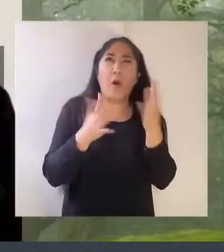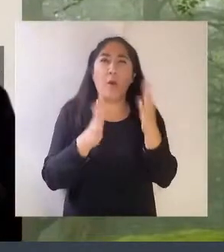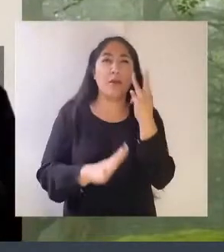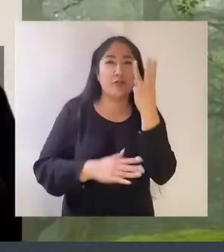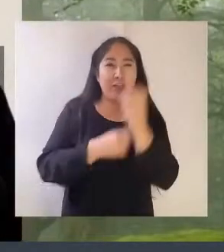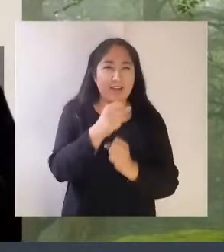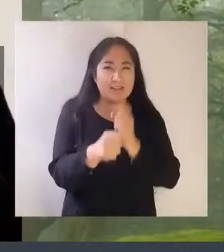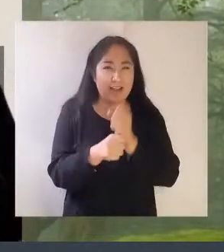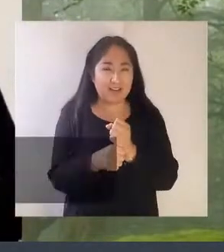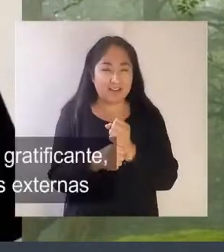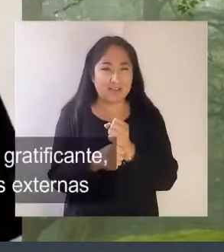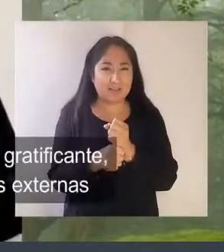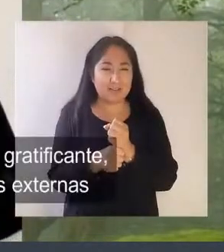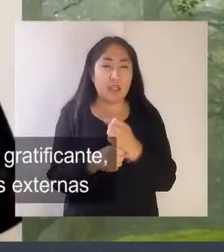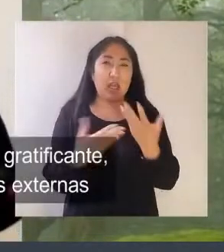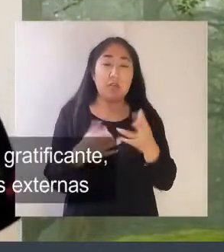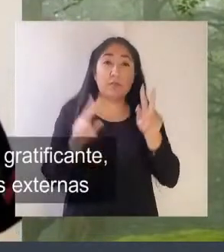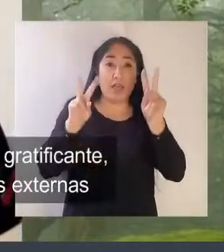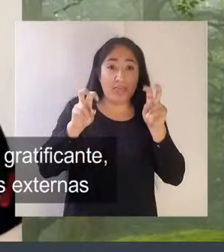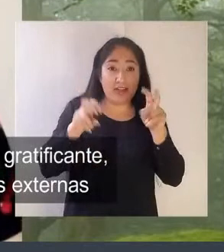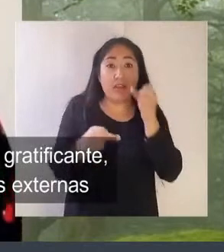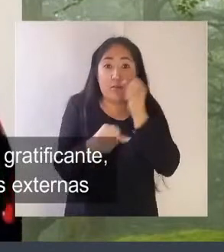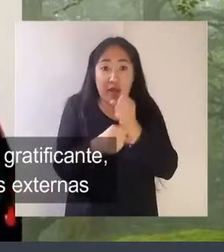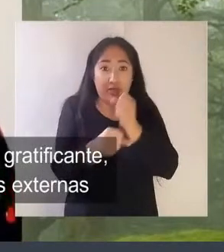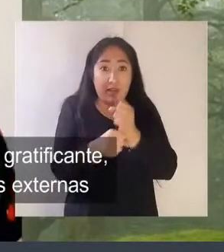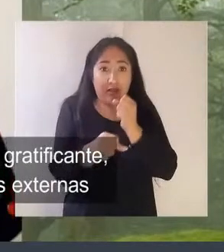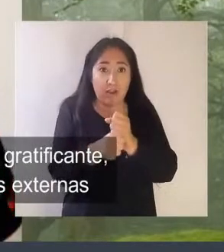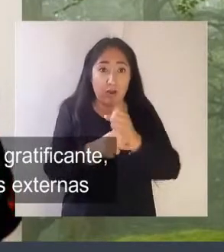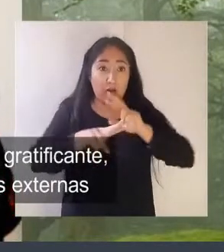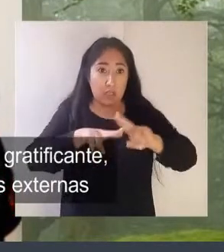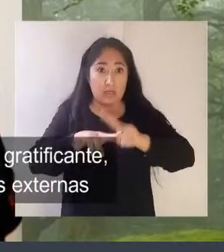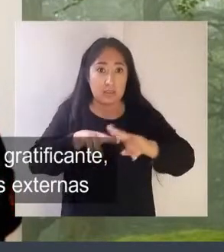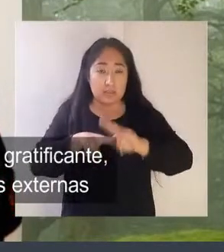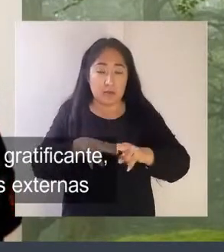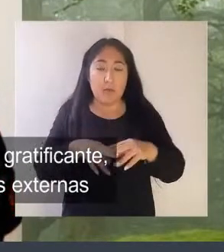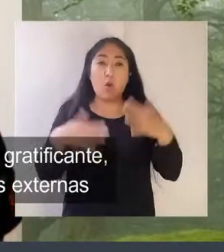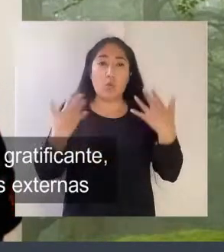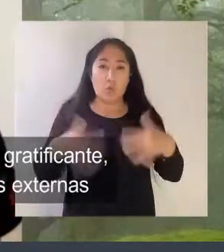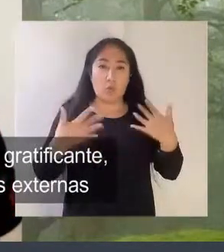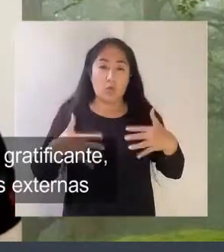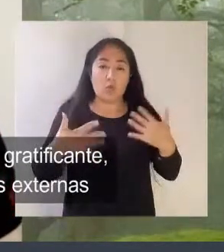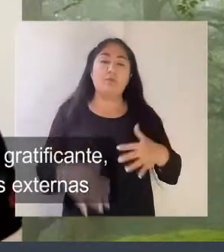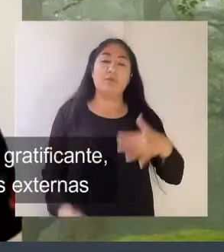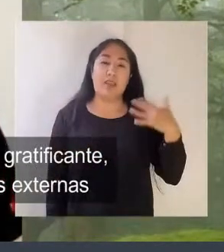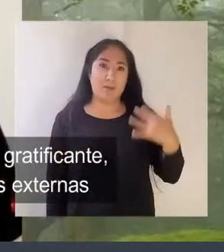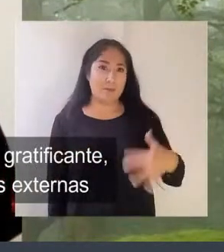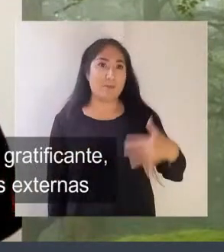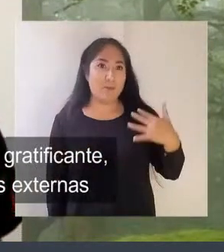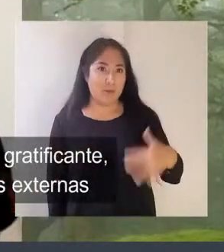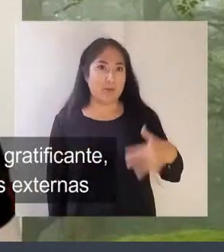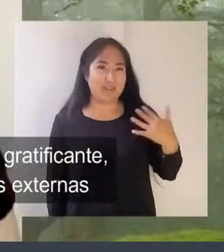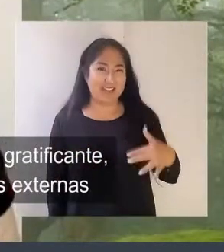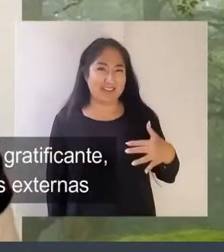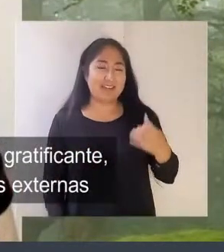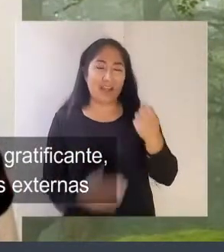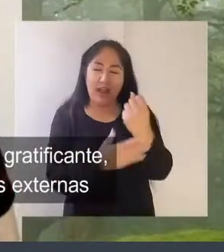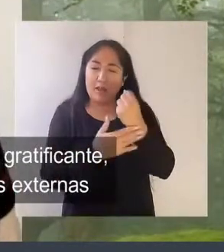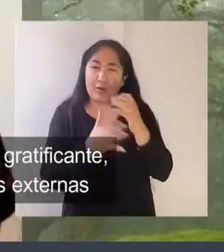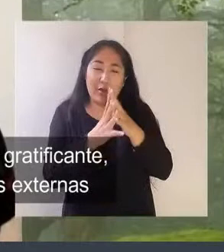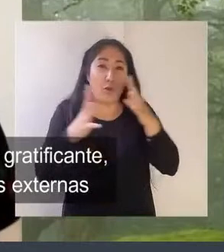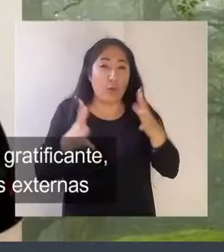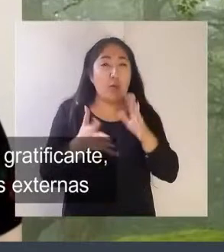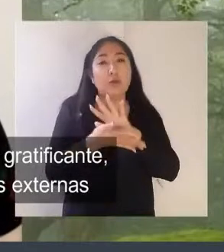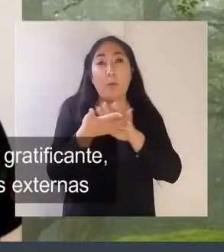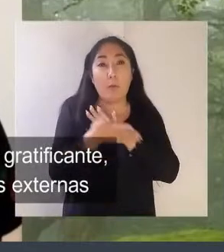tres años y respecto al trabajo que se ha realizado ha sido gratificante nos ha